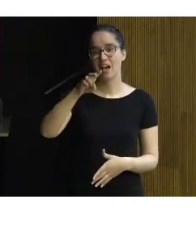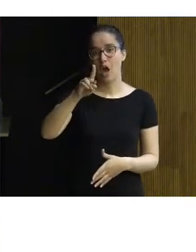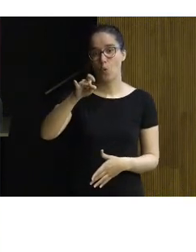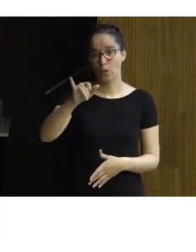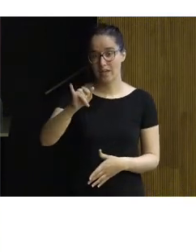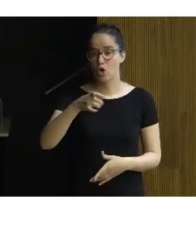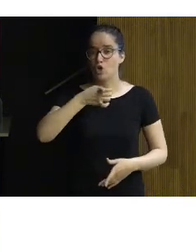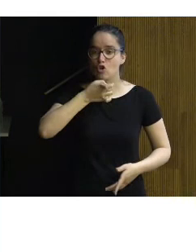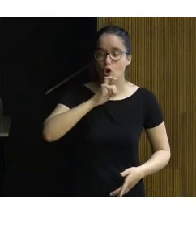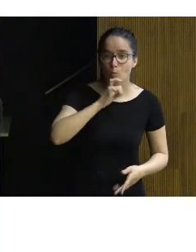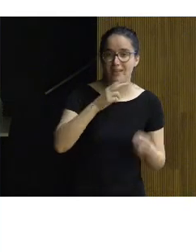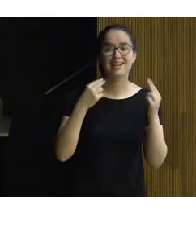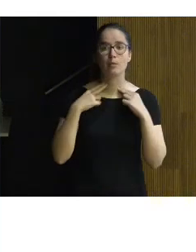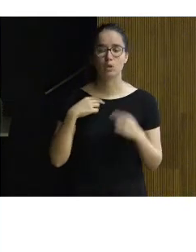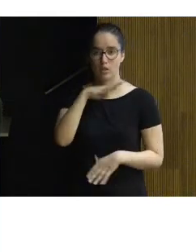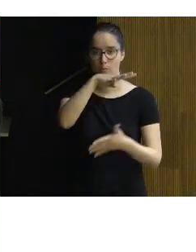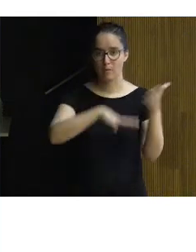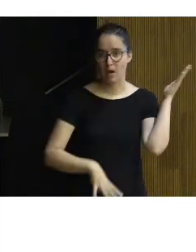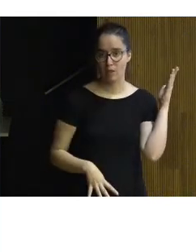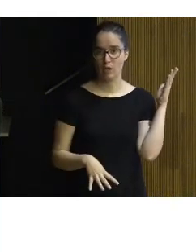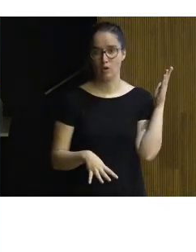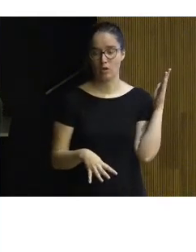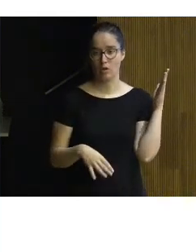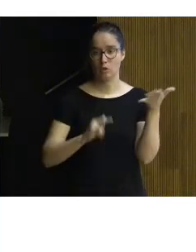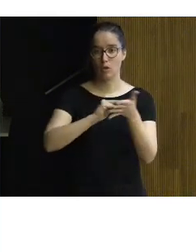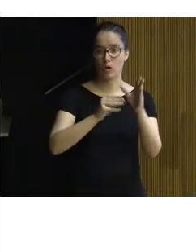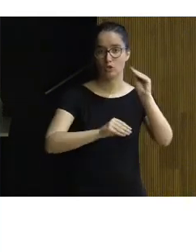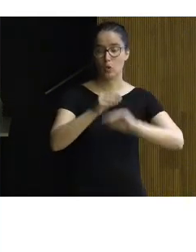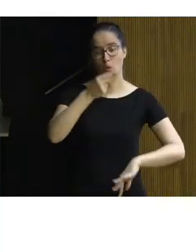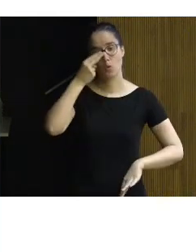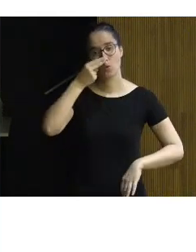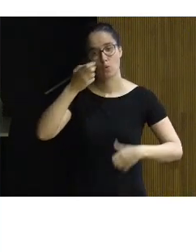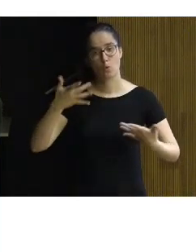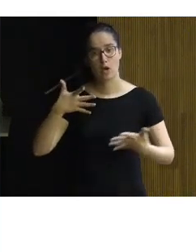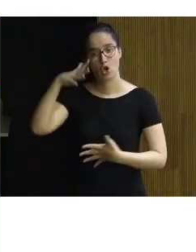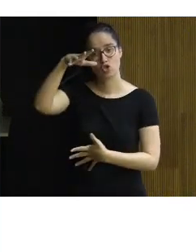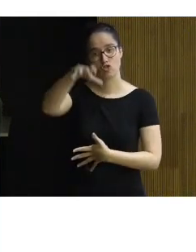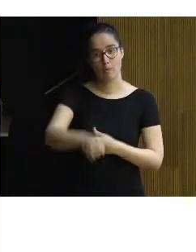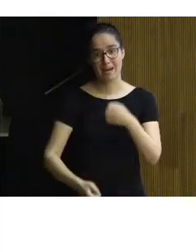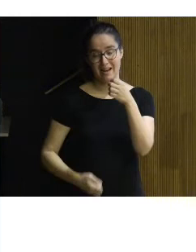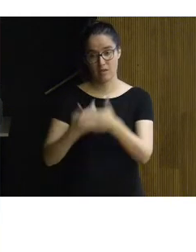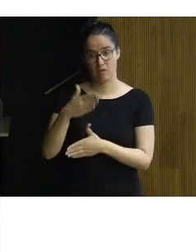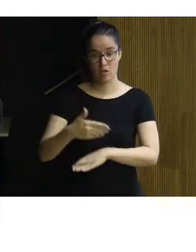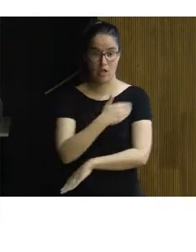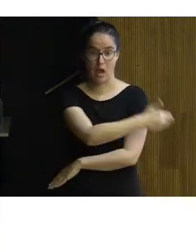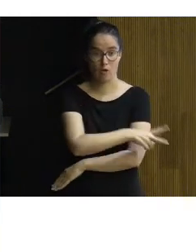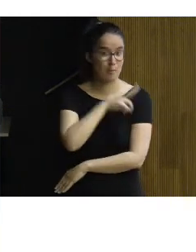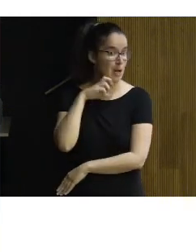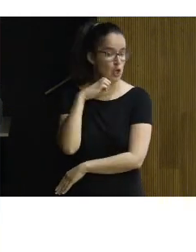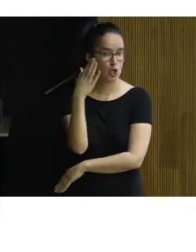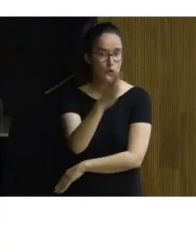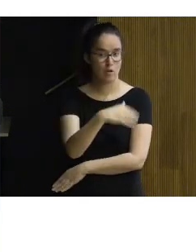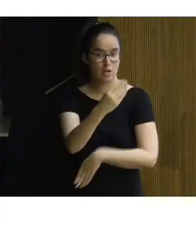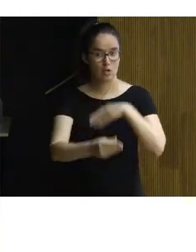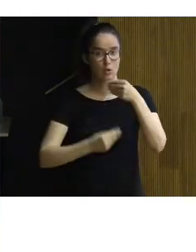y desde la Diputación de Barcelona nos presentaron una solución súper interesante que fue comprar el edificio de al lado que no tenía valor y